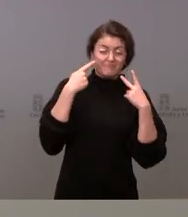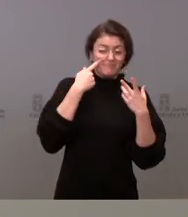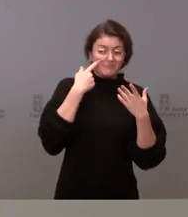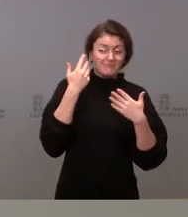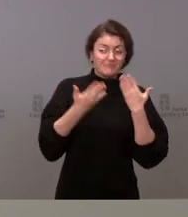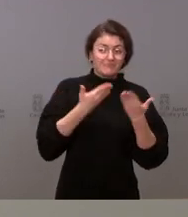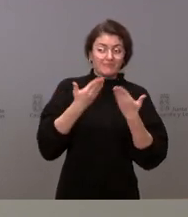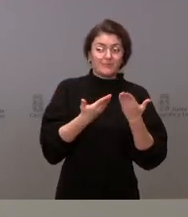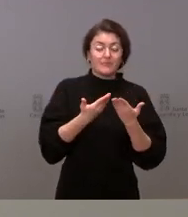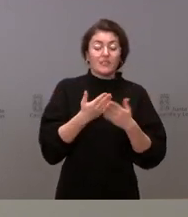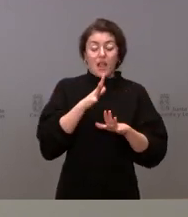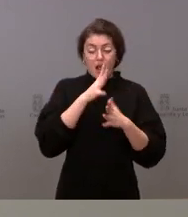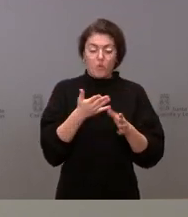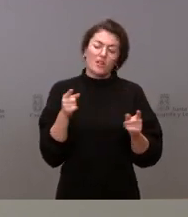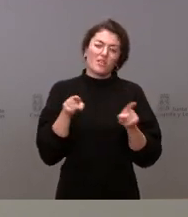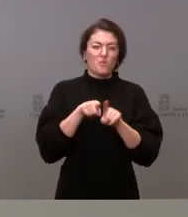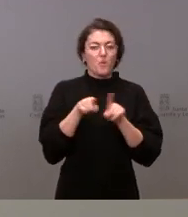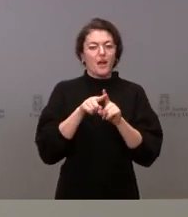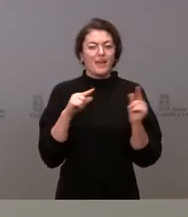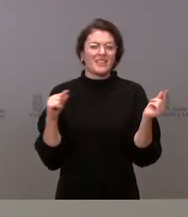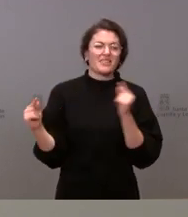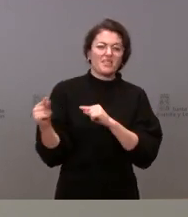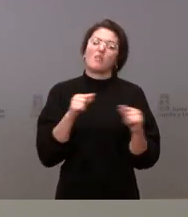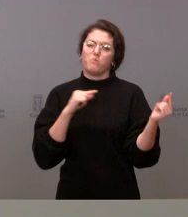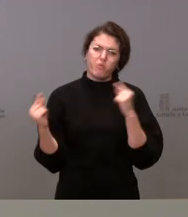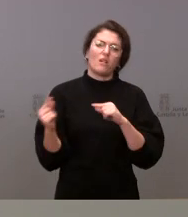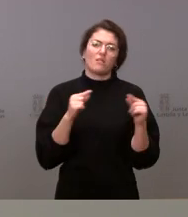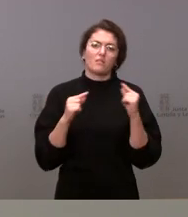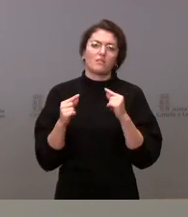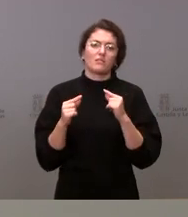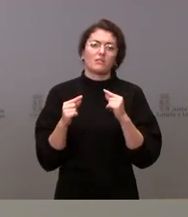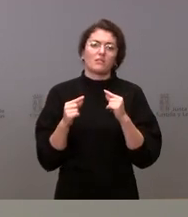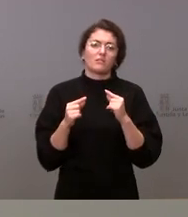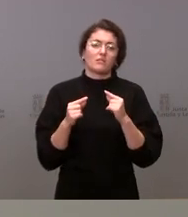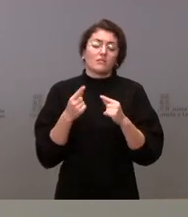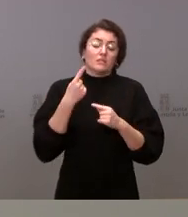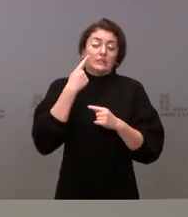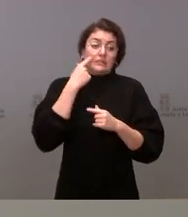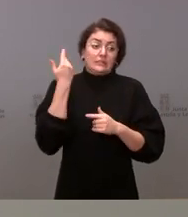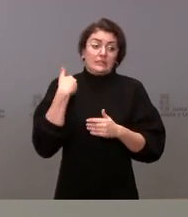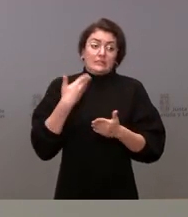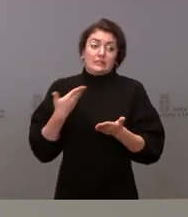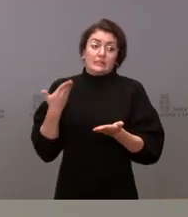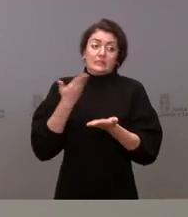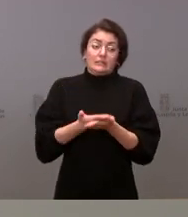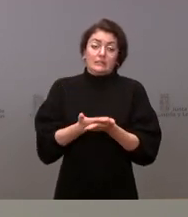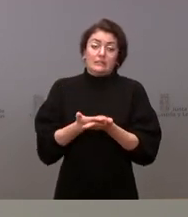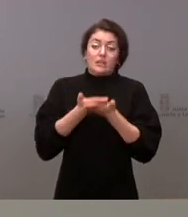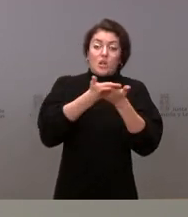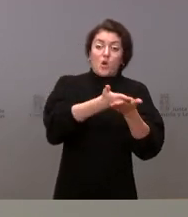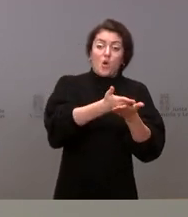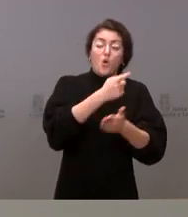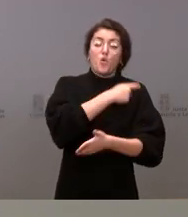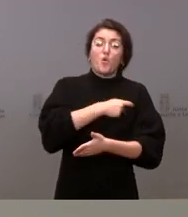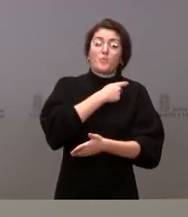debatiendo muy intensamente en la ponencia de alertas se llevó a la comisión de salud pública y no se